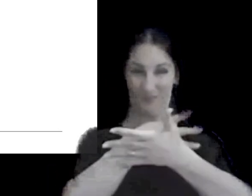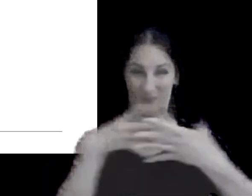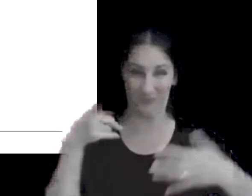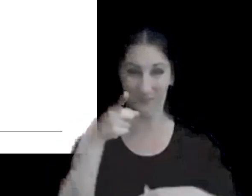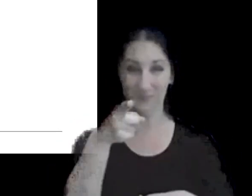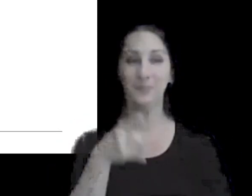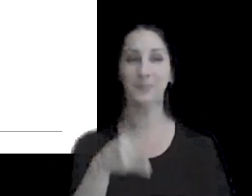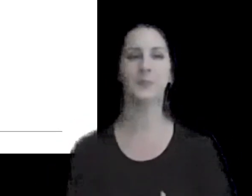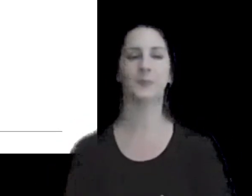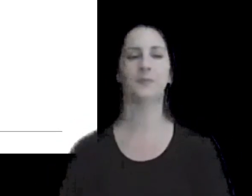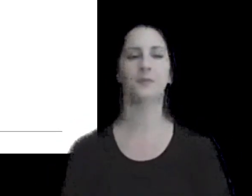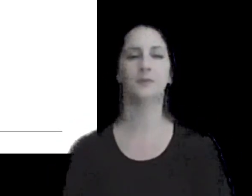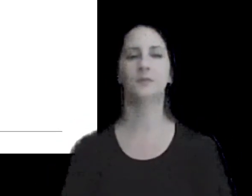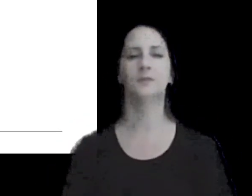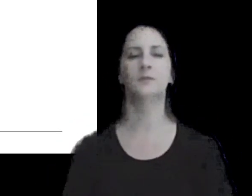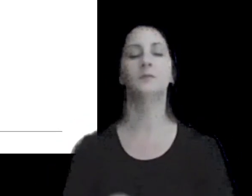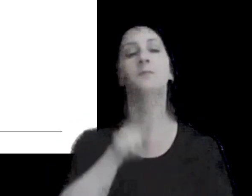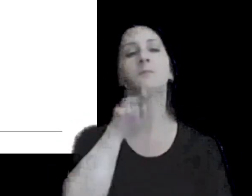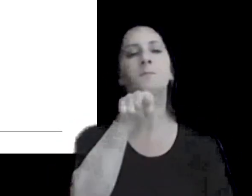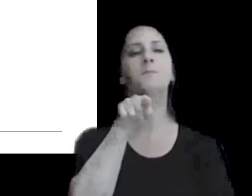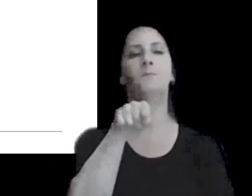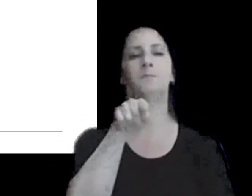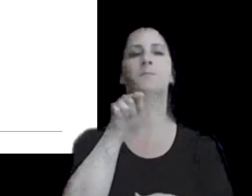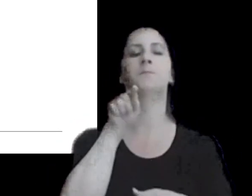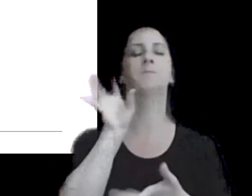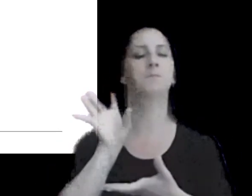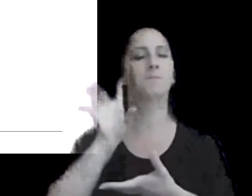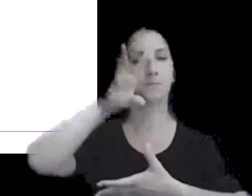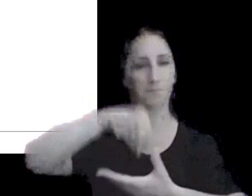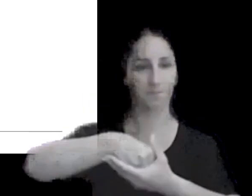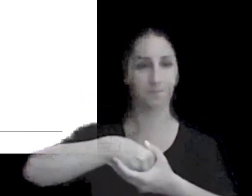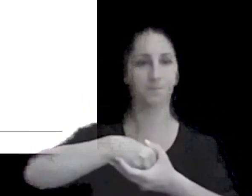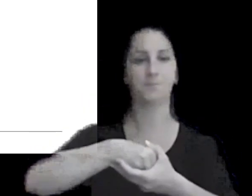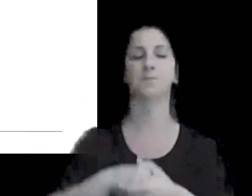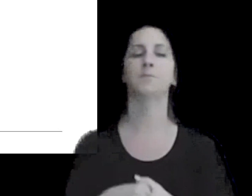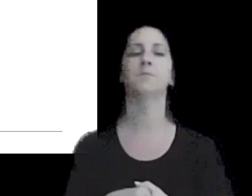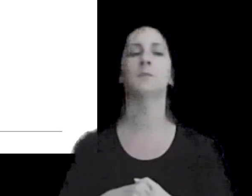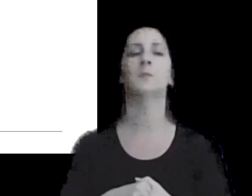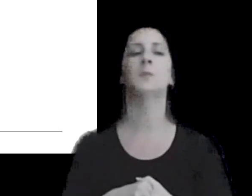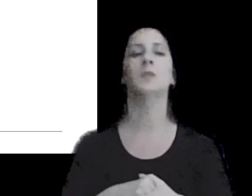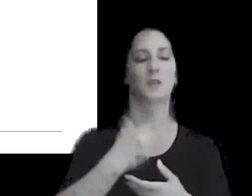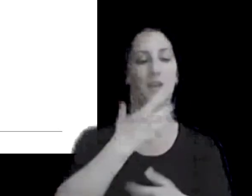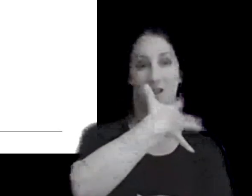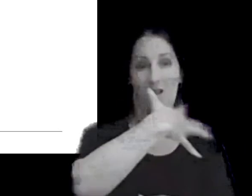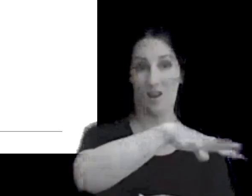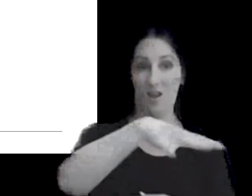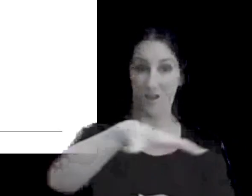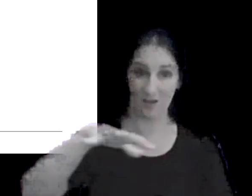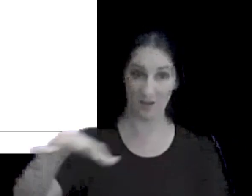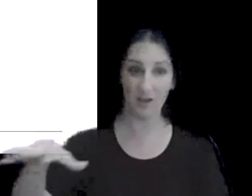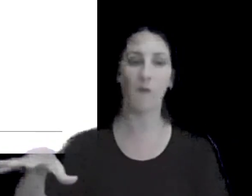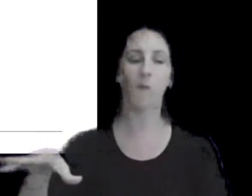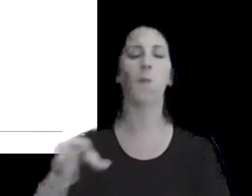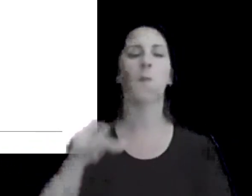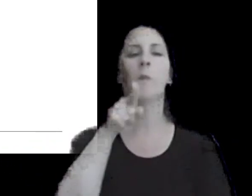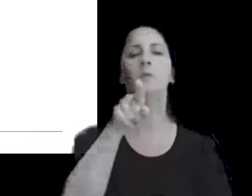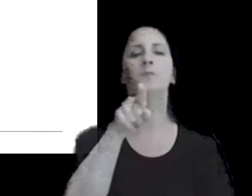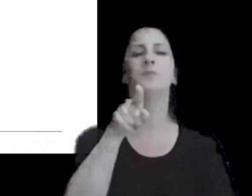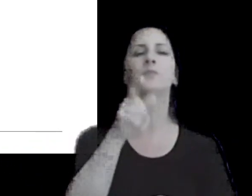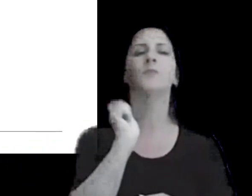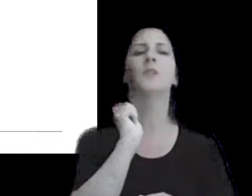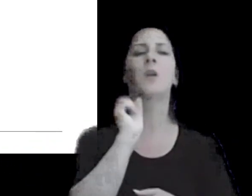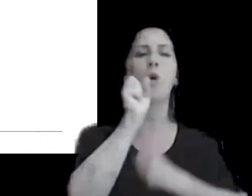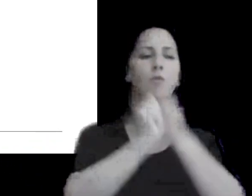que incluye una apertura dentro de cada jurisdicción fiscal de las entidades